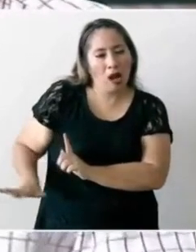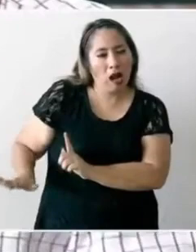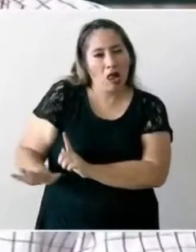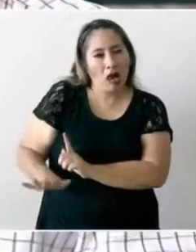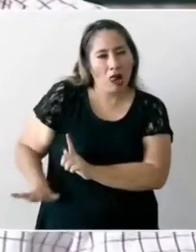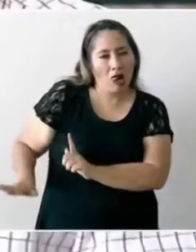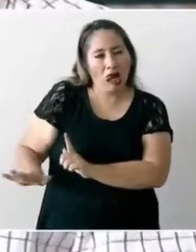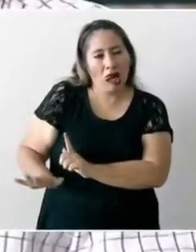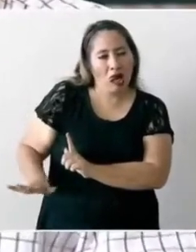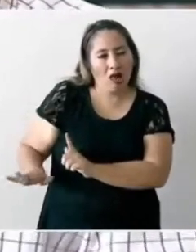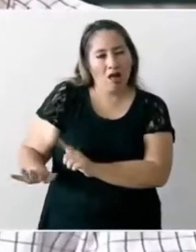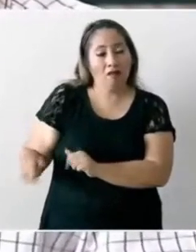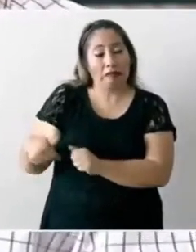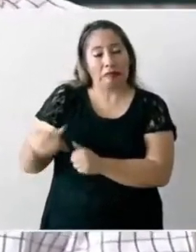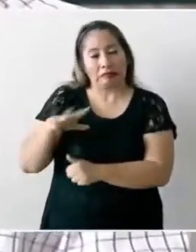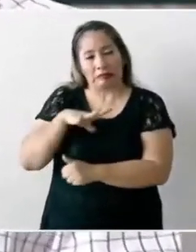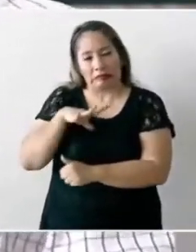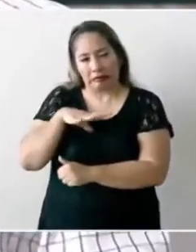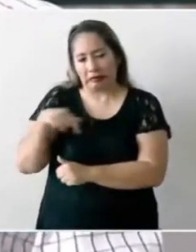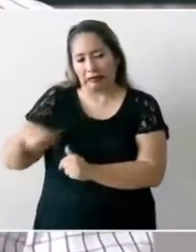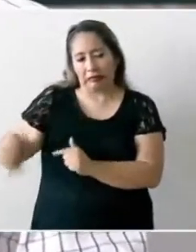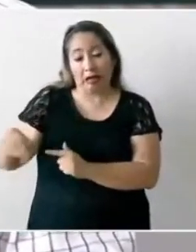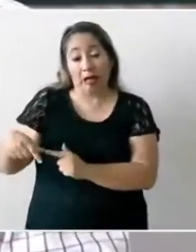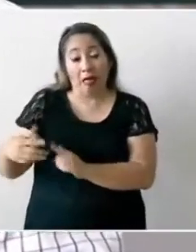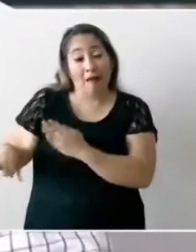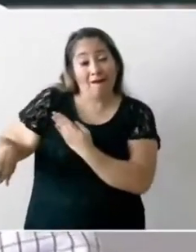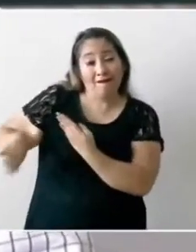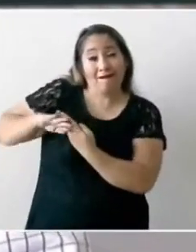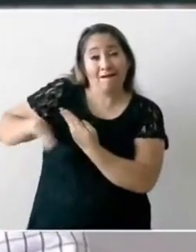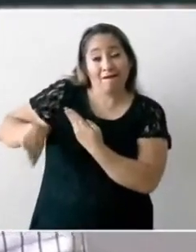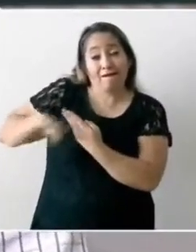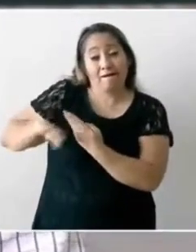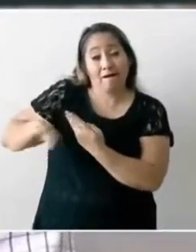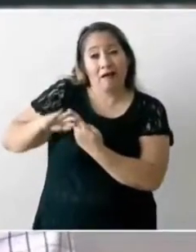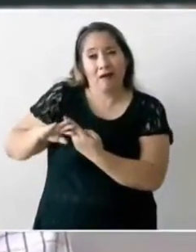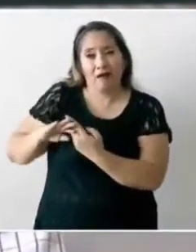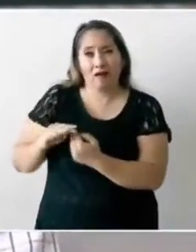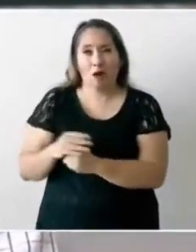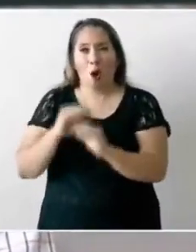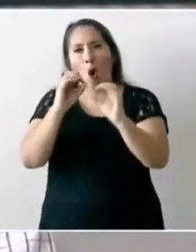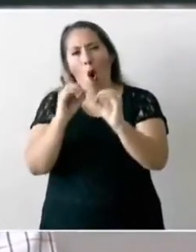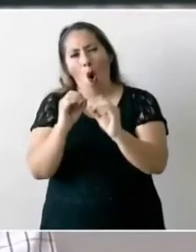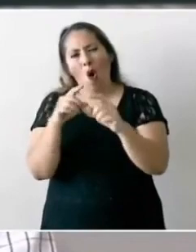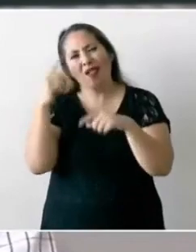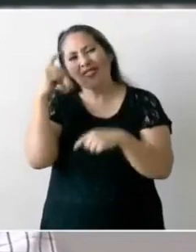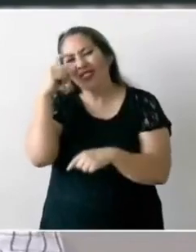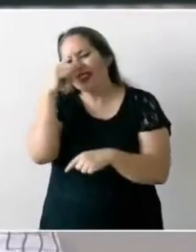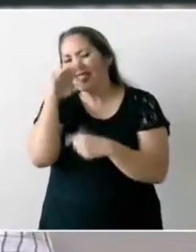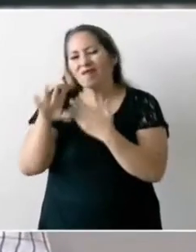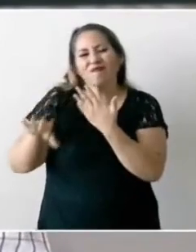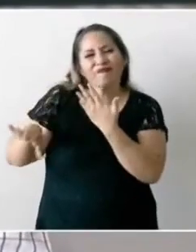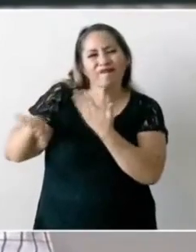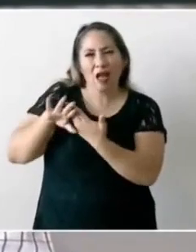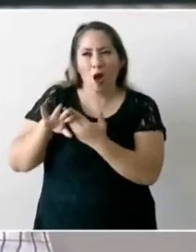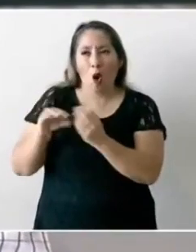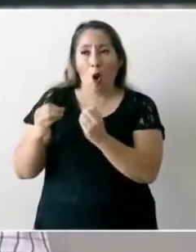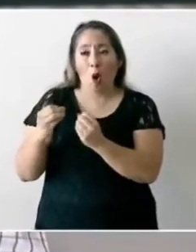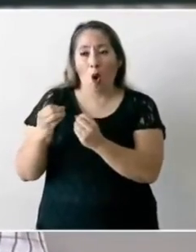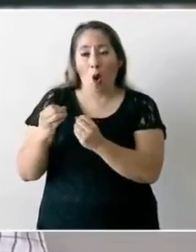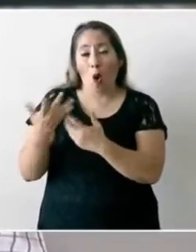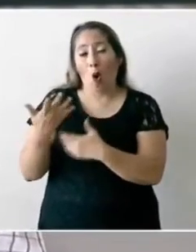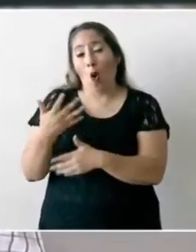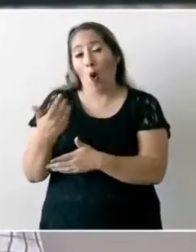que haya oposición o que se pongan trabas o que se promuevan